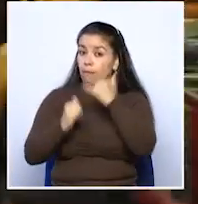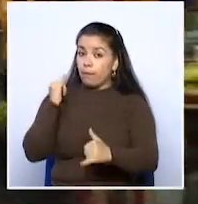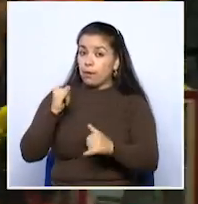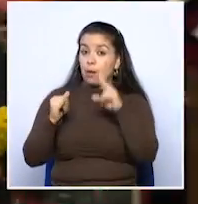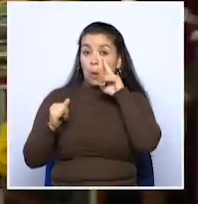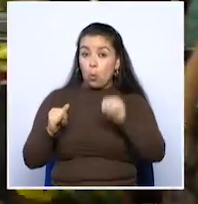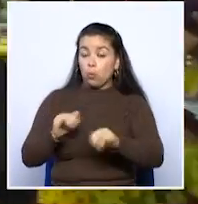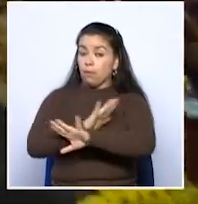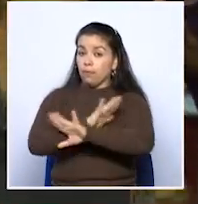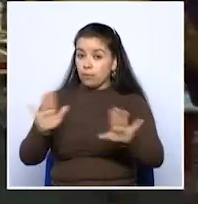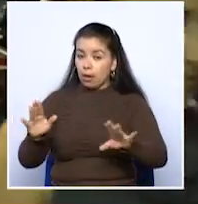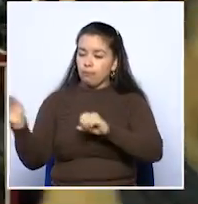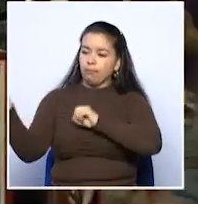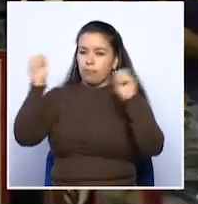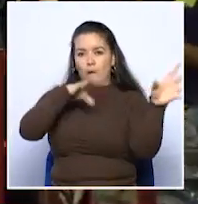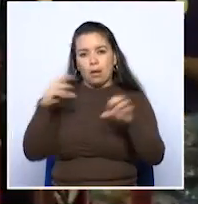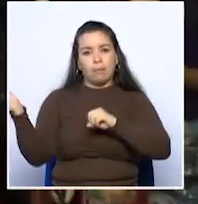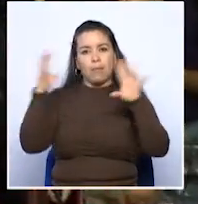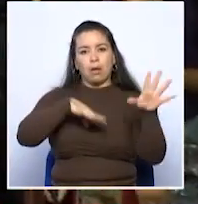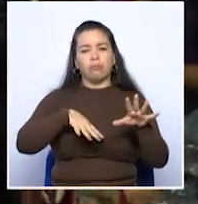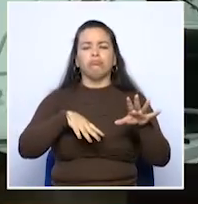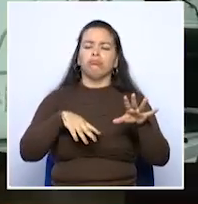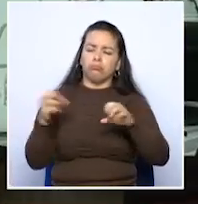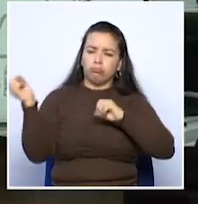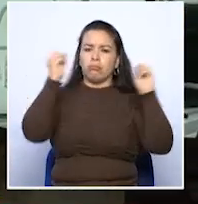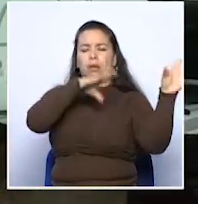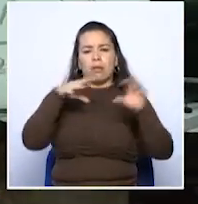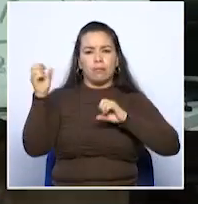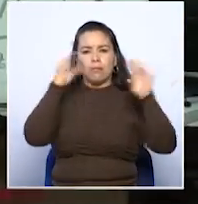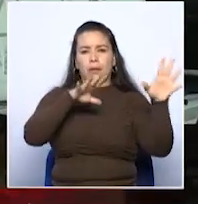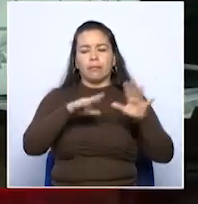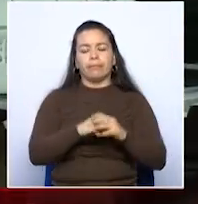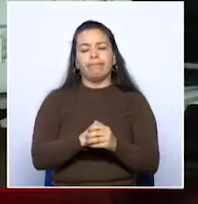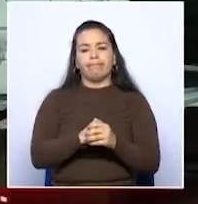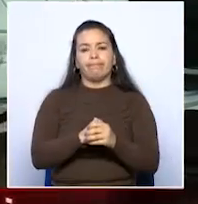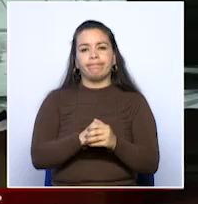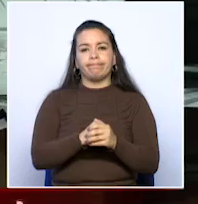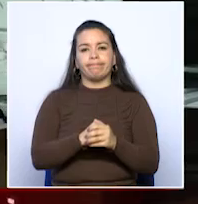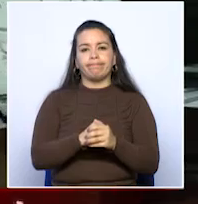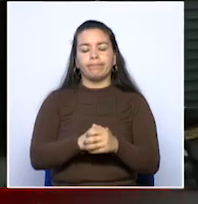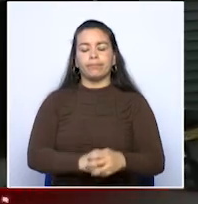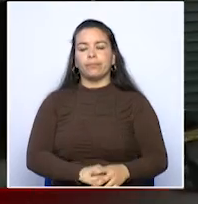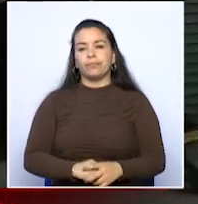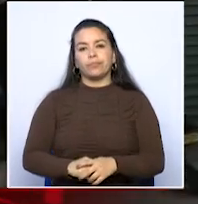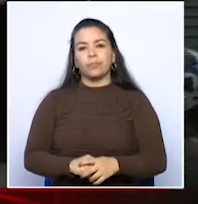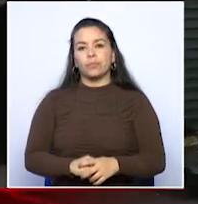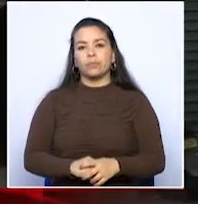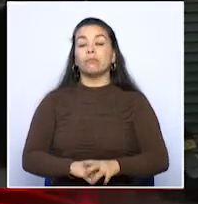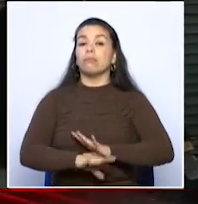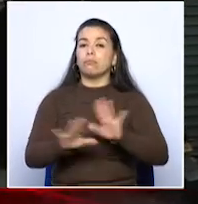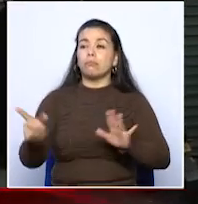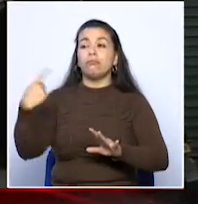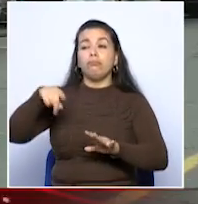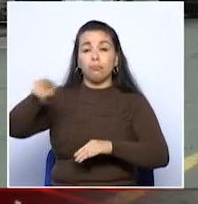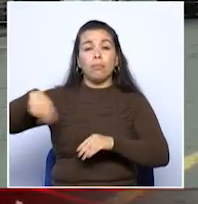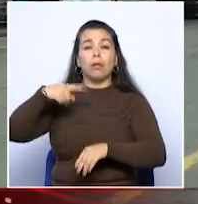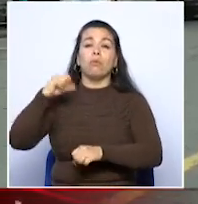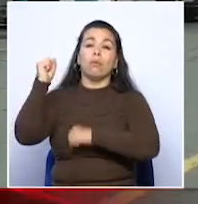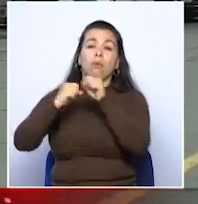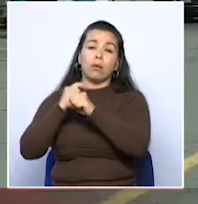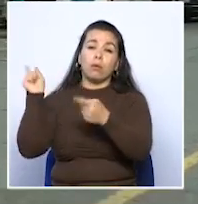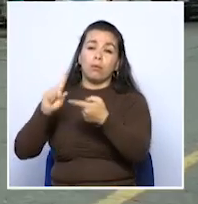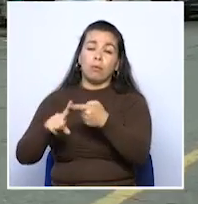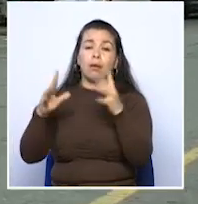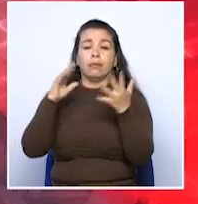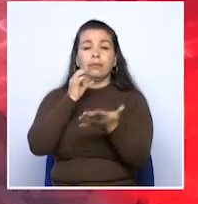junio se estarían trasladando hacia las nuevas instalaciones del centro comercial popular estos comerciantes que llevan muchos años en el